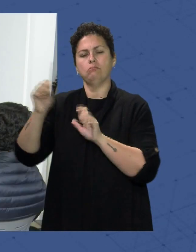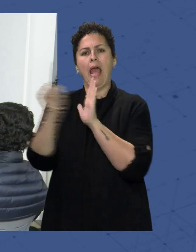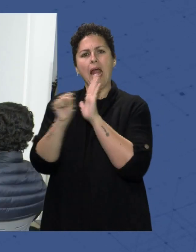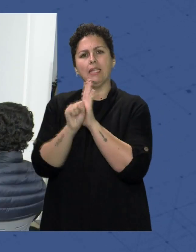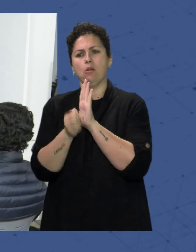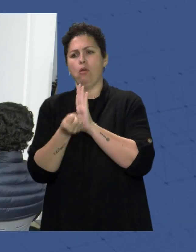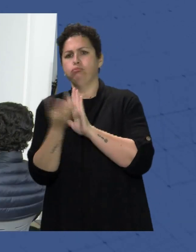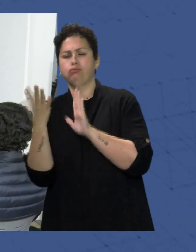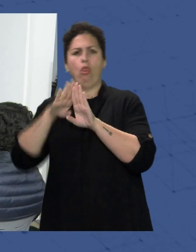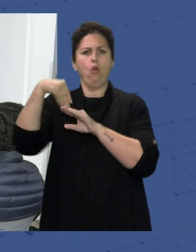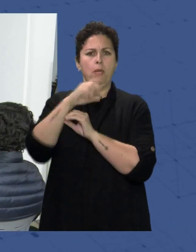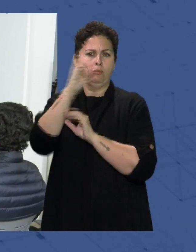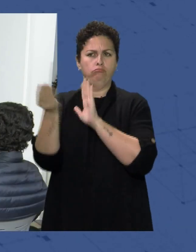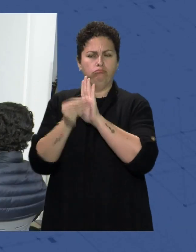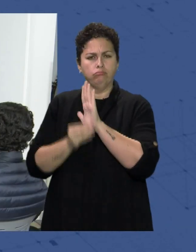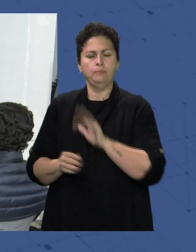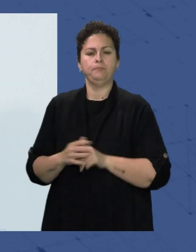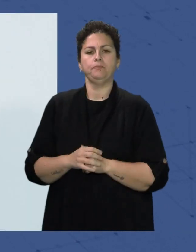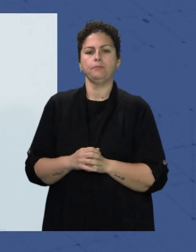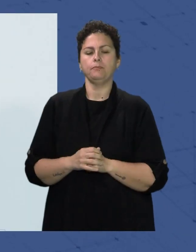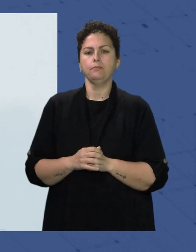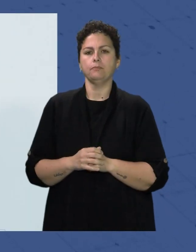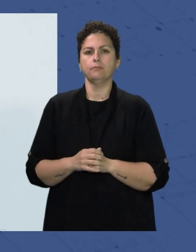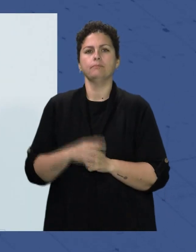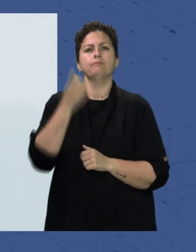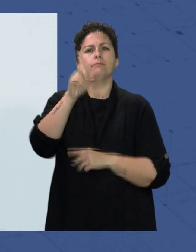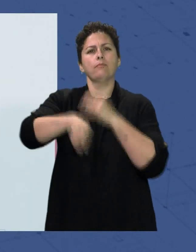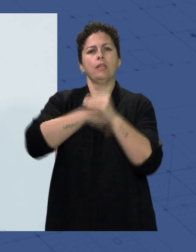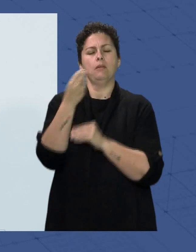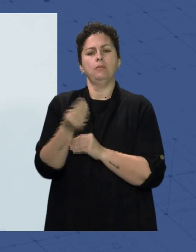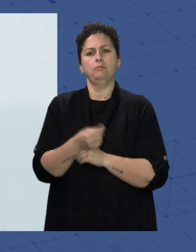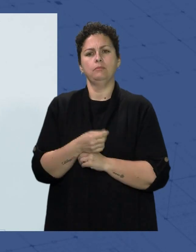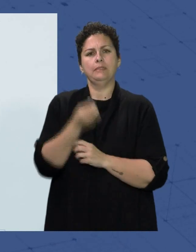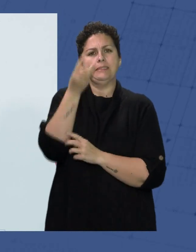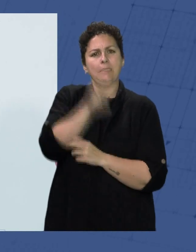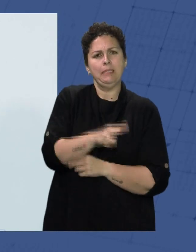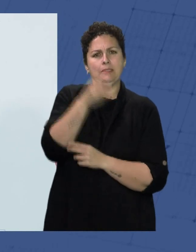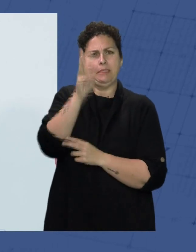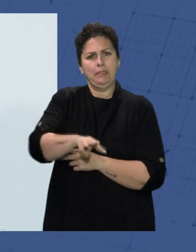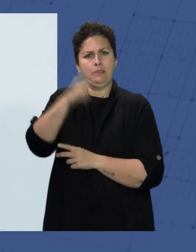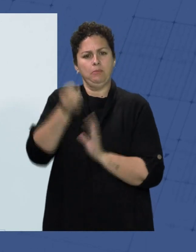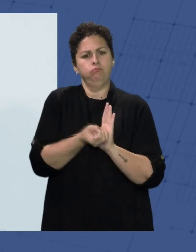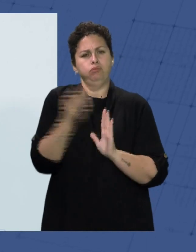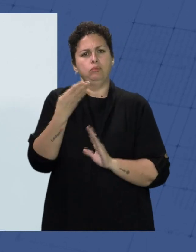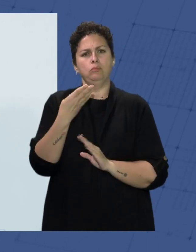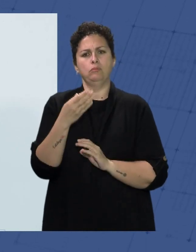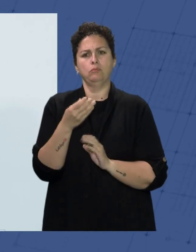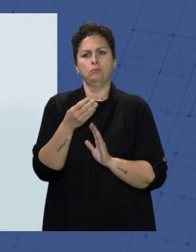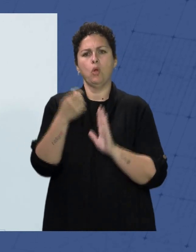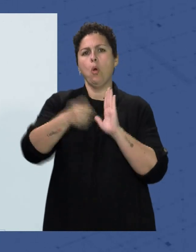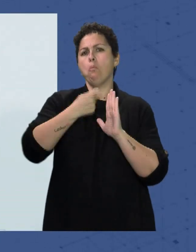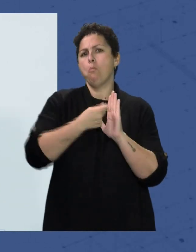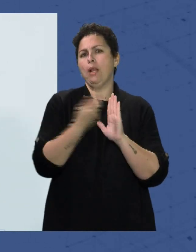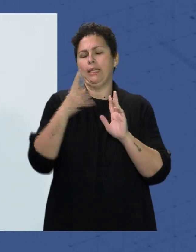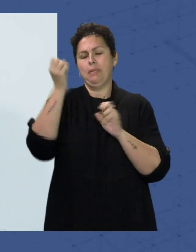más documentos de interés. Entre otras actuaciones, realizaremos una publicación trimestral de un boletín sobre el mercado laboral de la